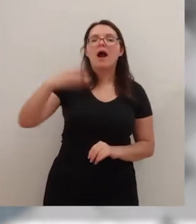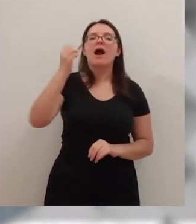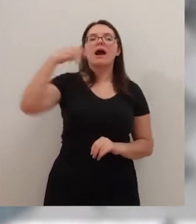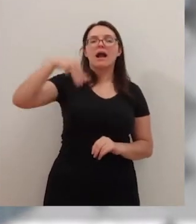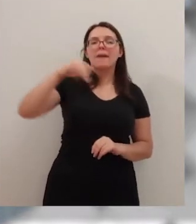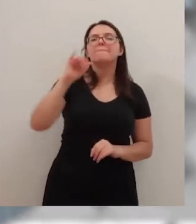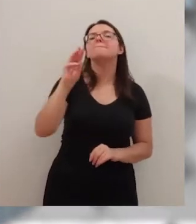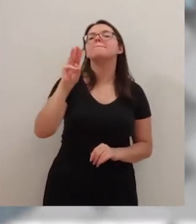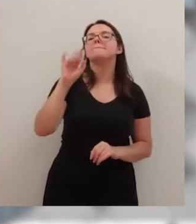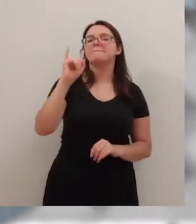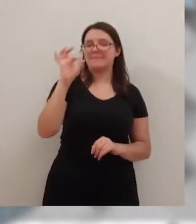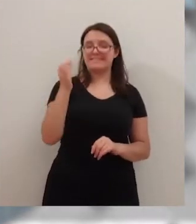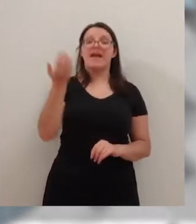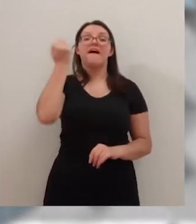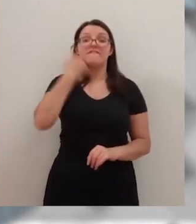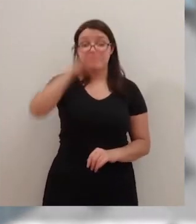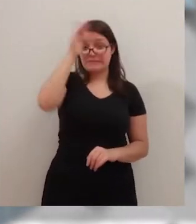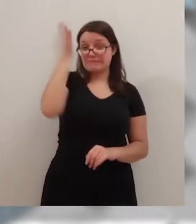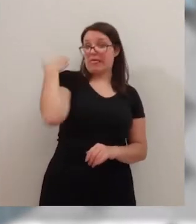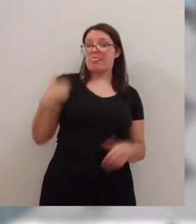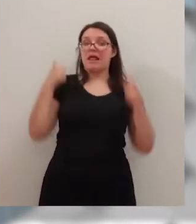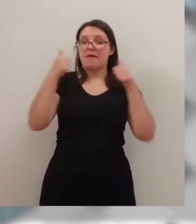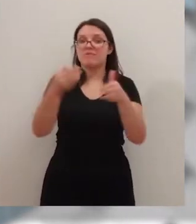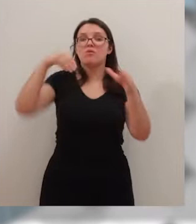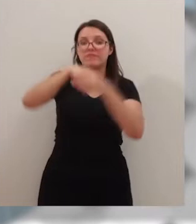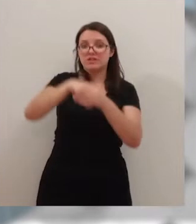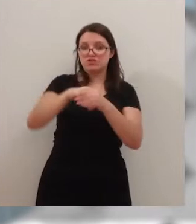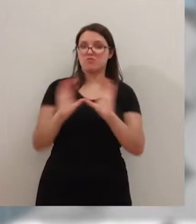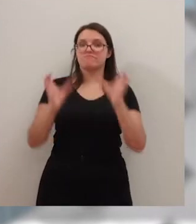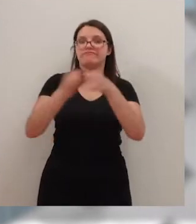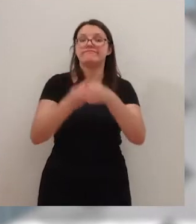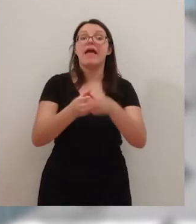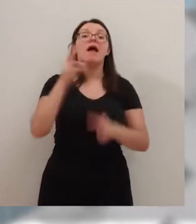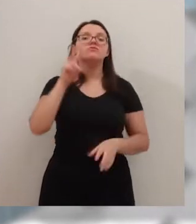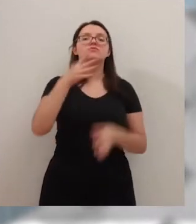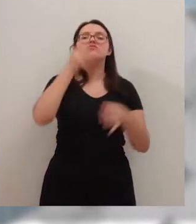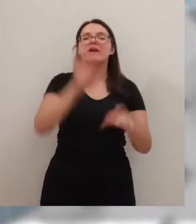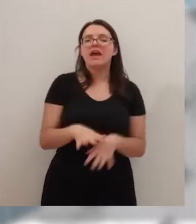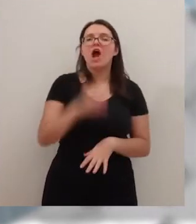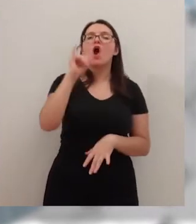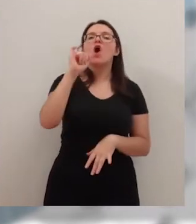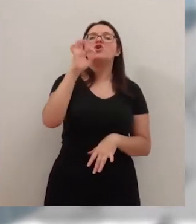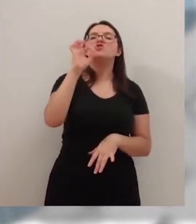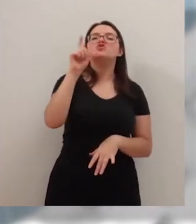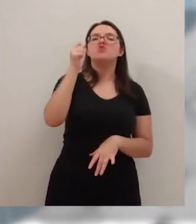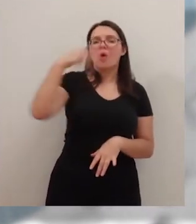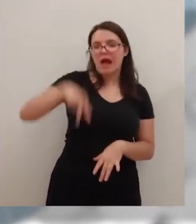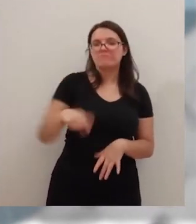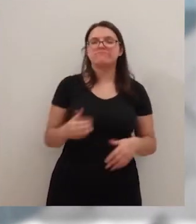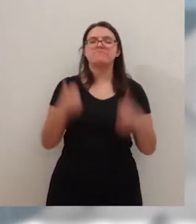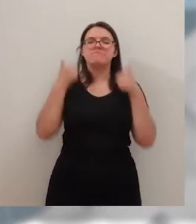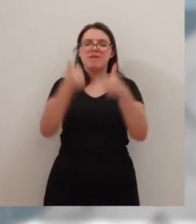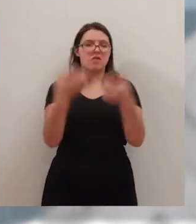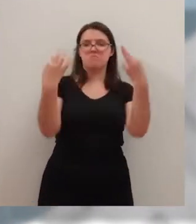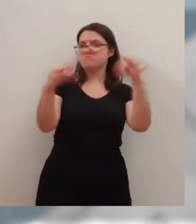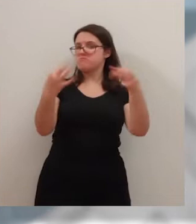se unió durante el fin de semana al club. A quien sí hemos podido ver es a Joan Andrés Herantes, que se ha ejercitado